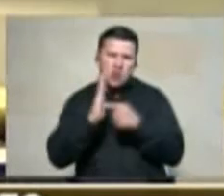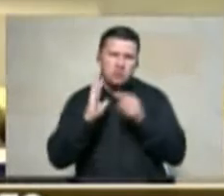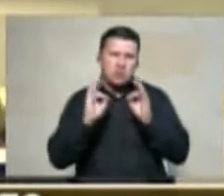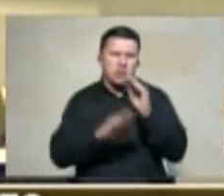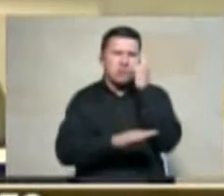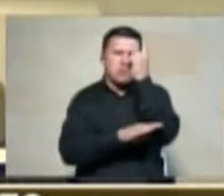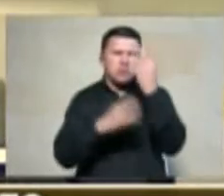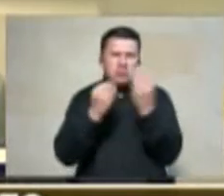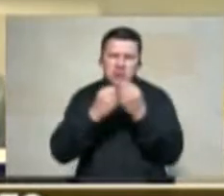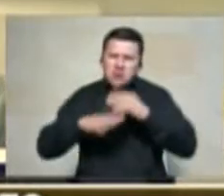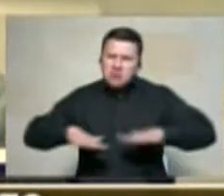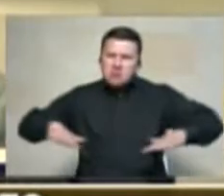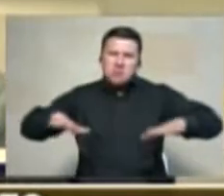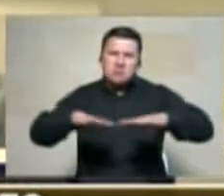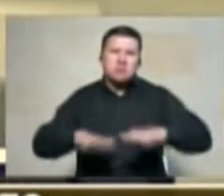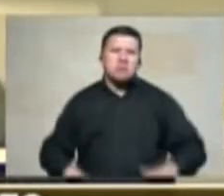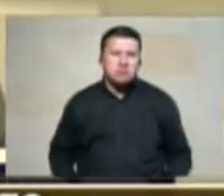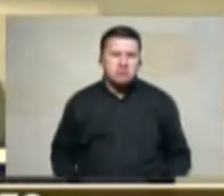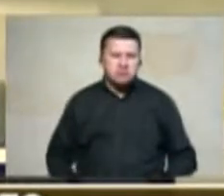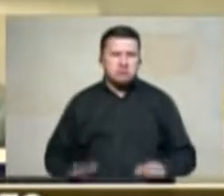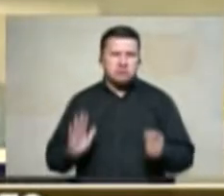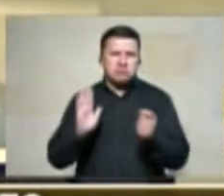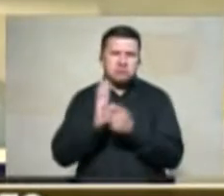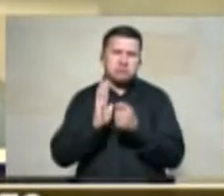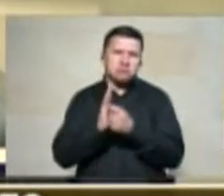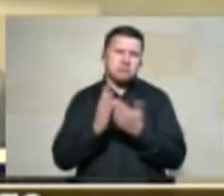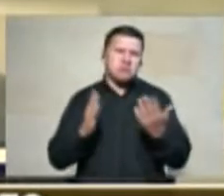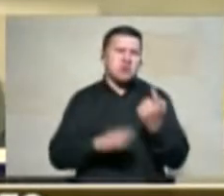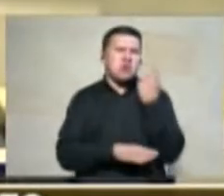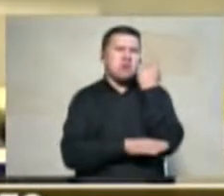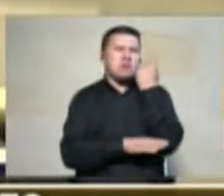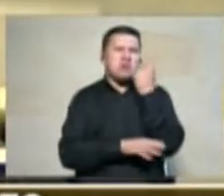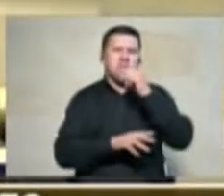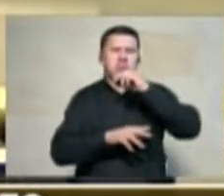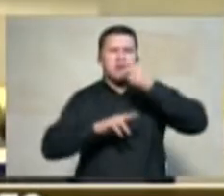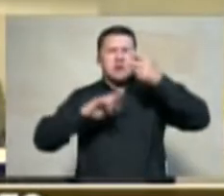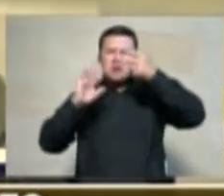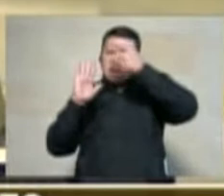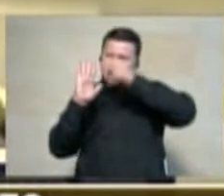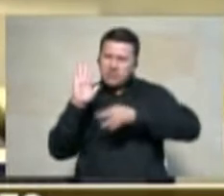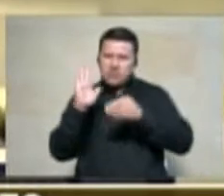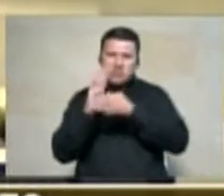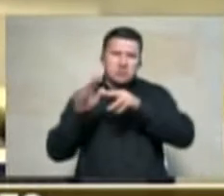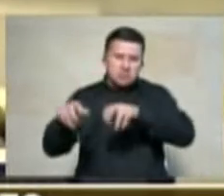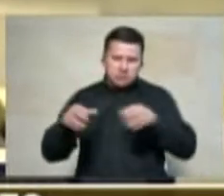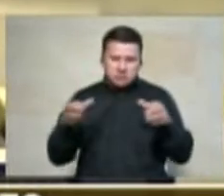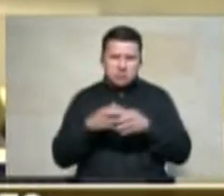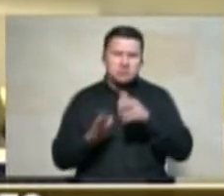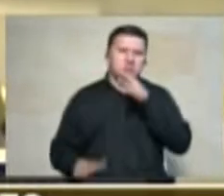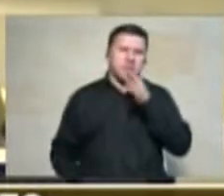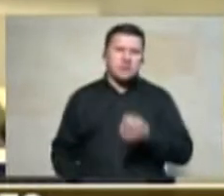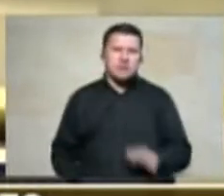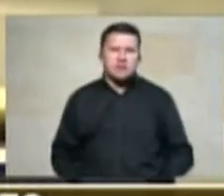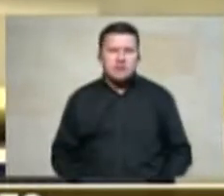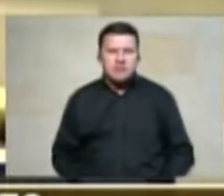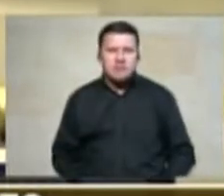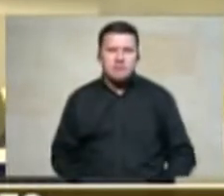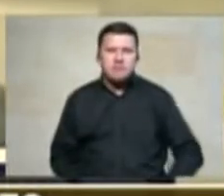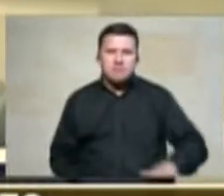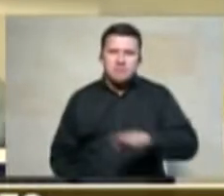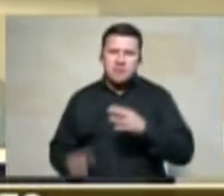el barco de ella de una política de reforma agraria que en realidad de verdad conduzca al sector agropecuario a una